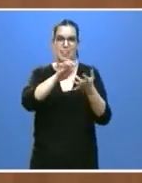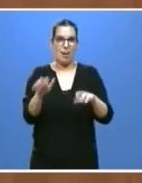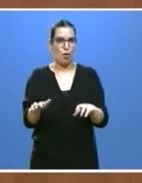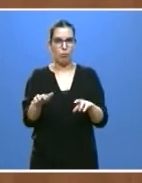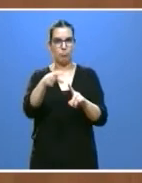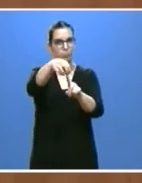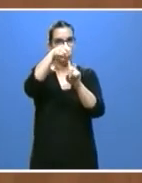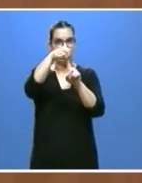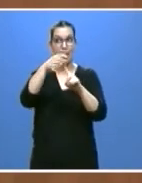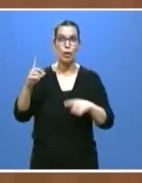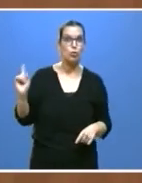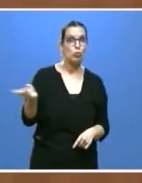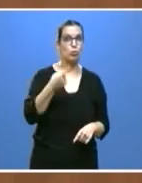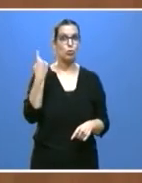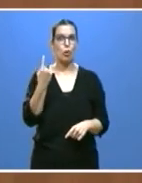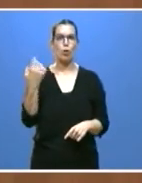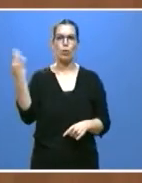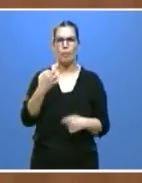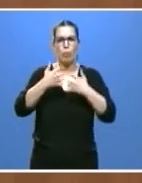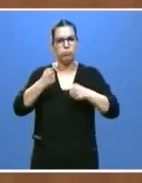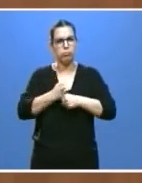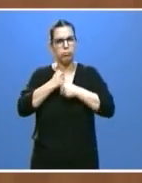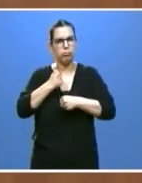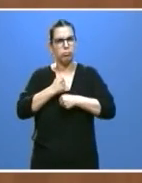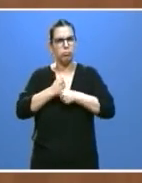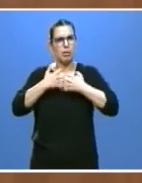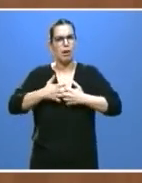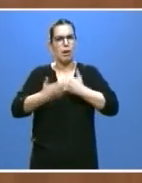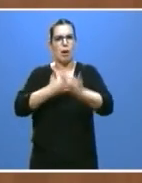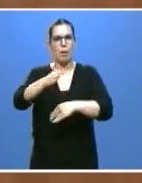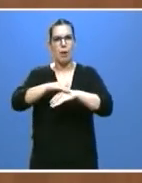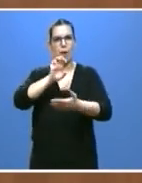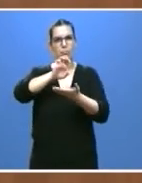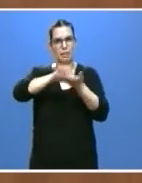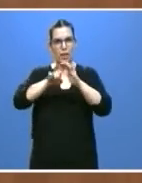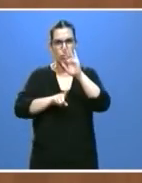debemos sacar a Castilla y León adelante nos va nuestro futuro en ello muchas gracias gracias Gracias.